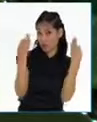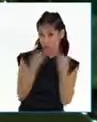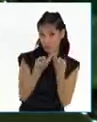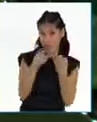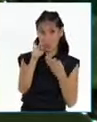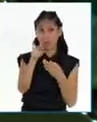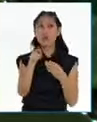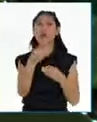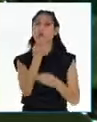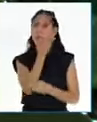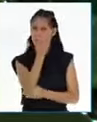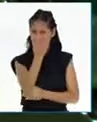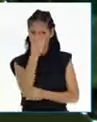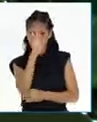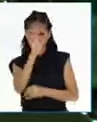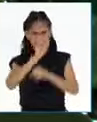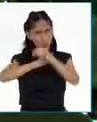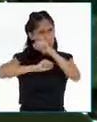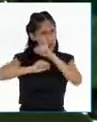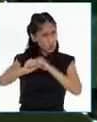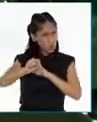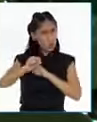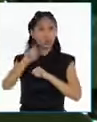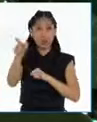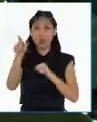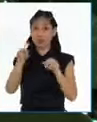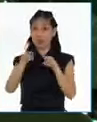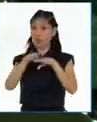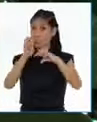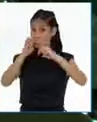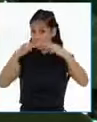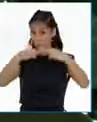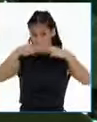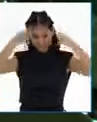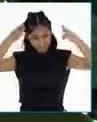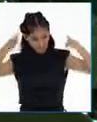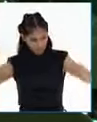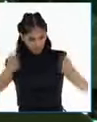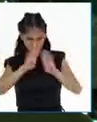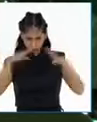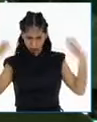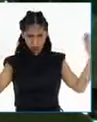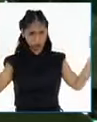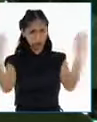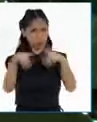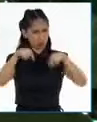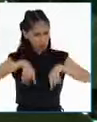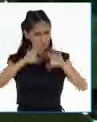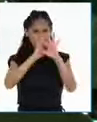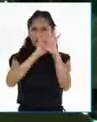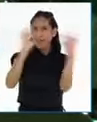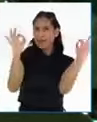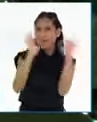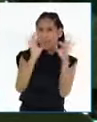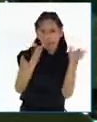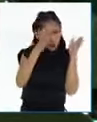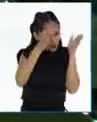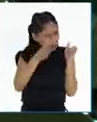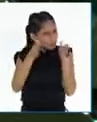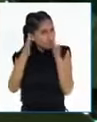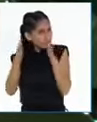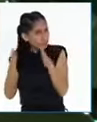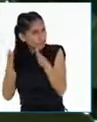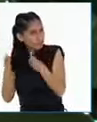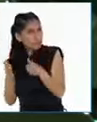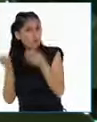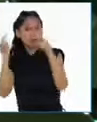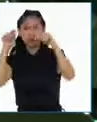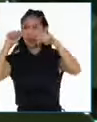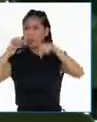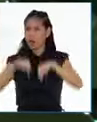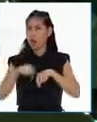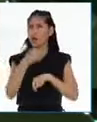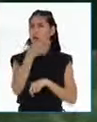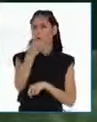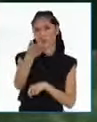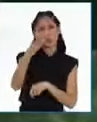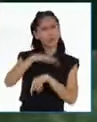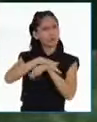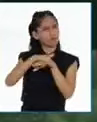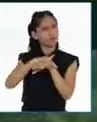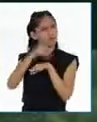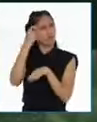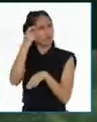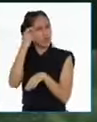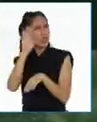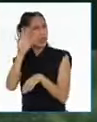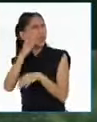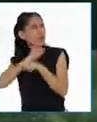estudiar debe estar siempre limpio, ordenado y ser acogedor. Las decisiones que tomen hoy en cómo apoyar la educación de sus hijas e